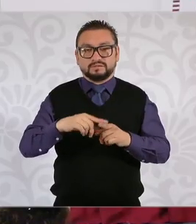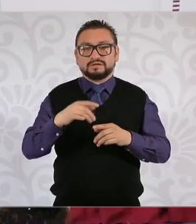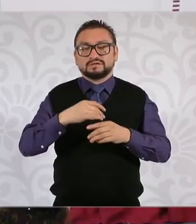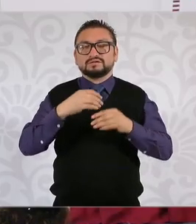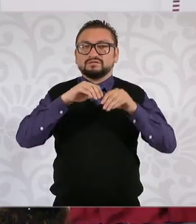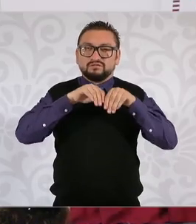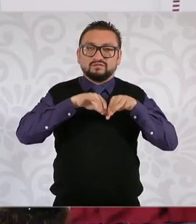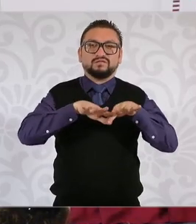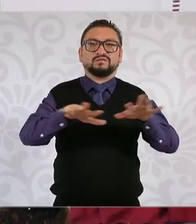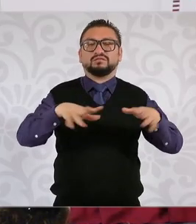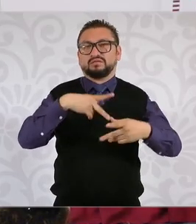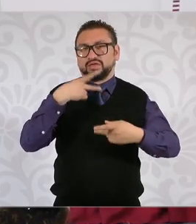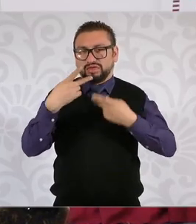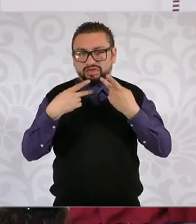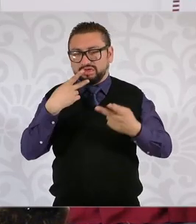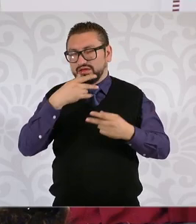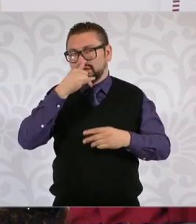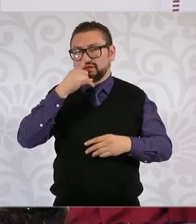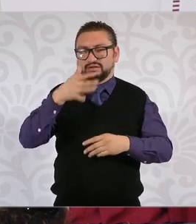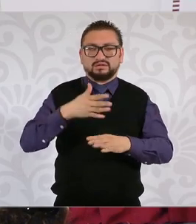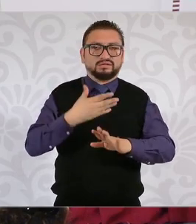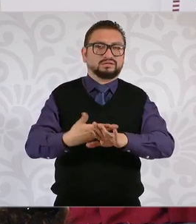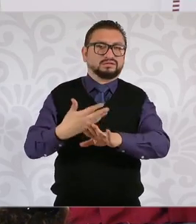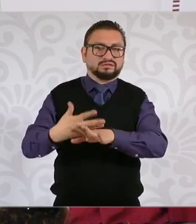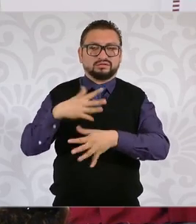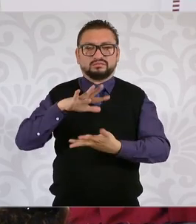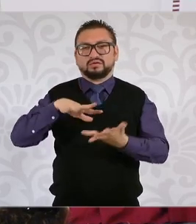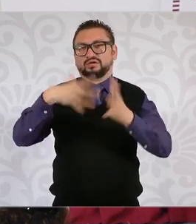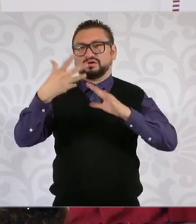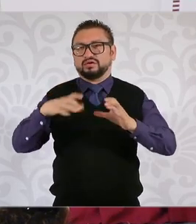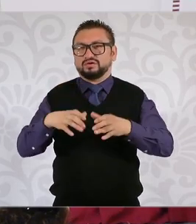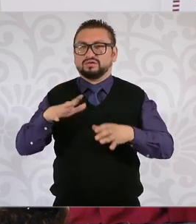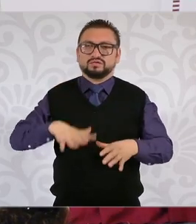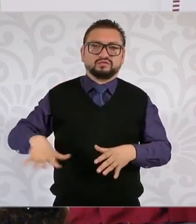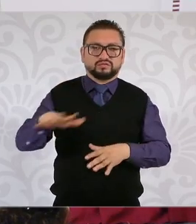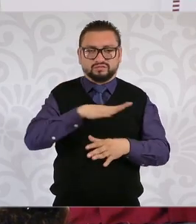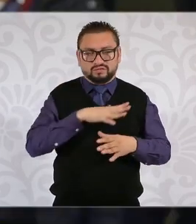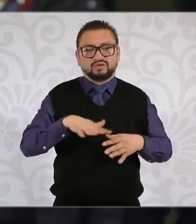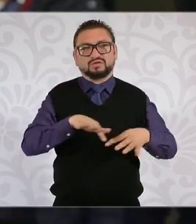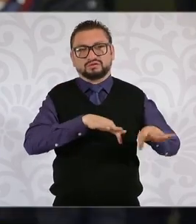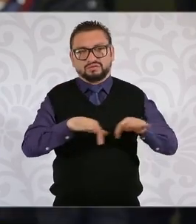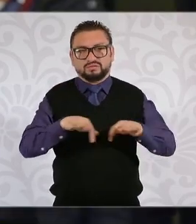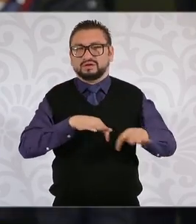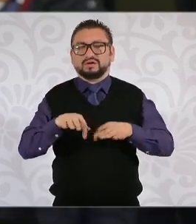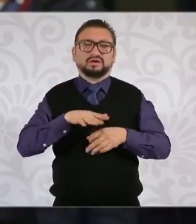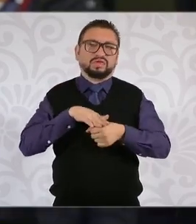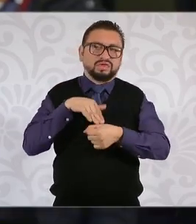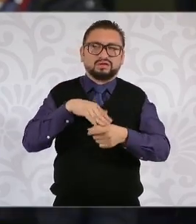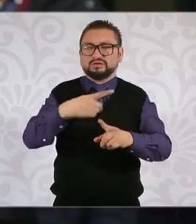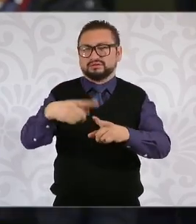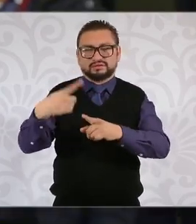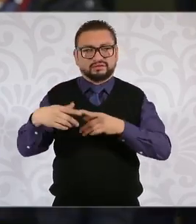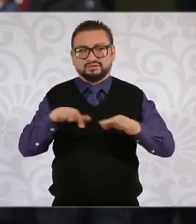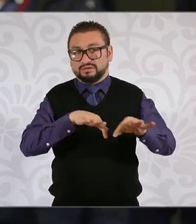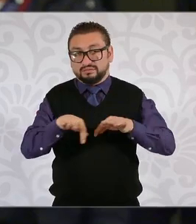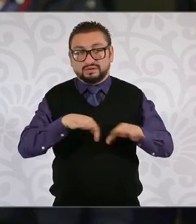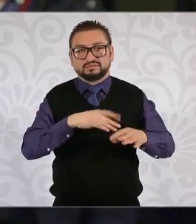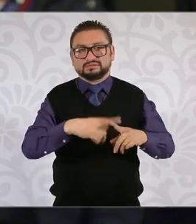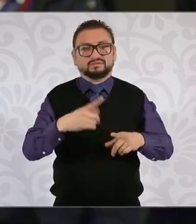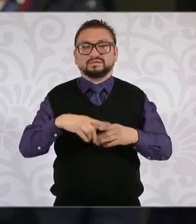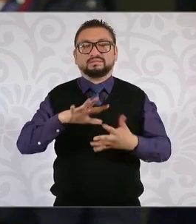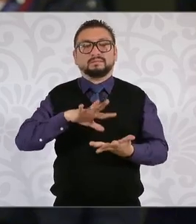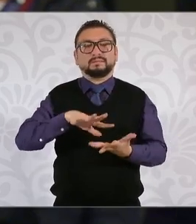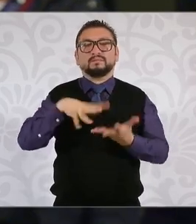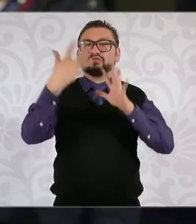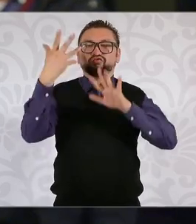mediática verbal que sea violencia comunitaria violencia laboral acoso lo que sea al final de cuentas todo tipo de